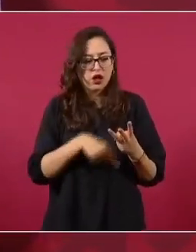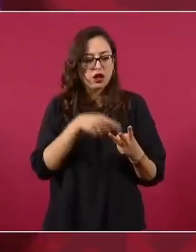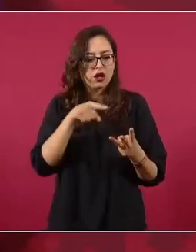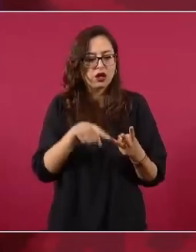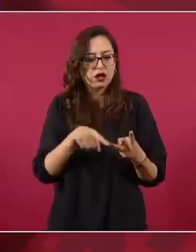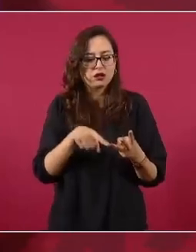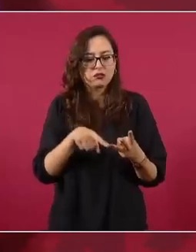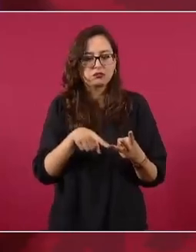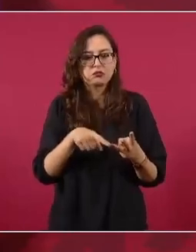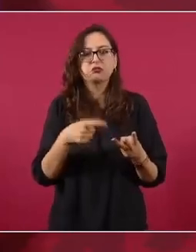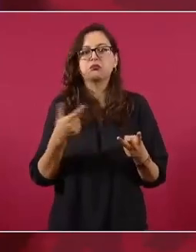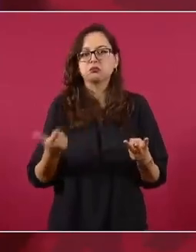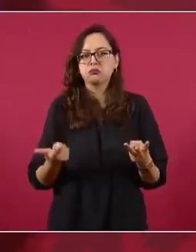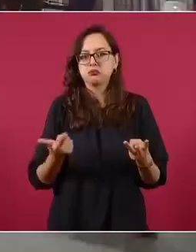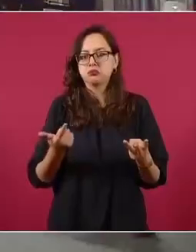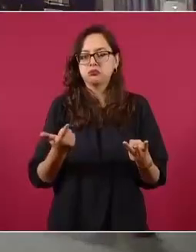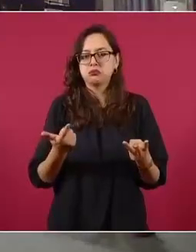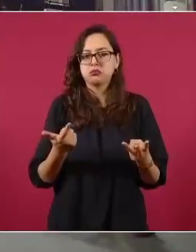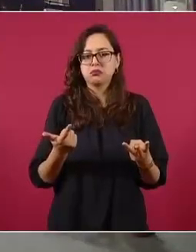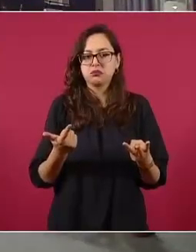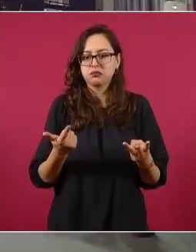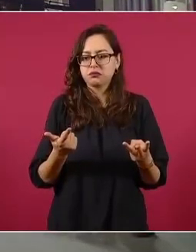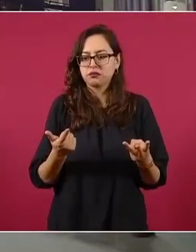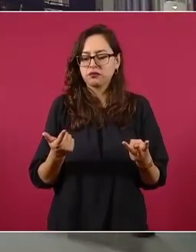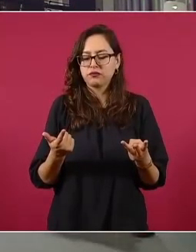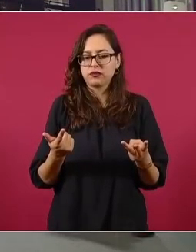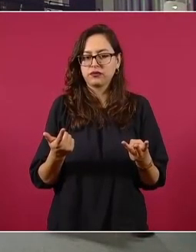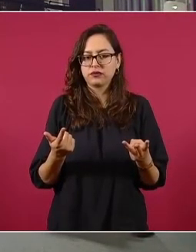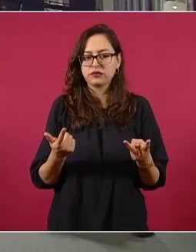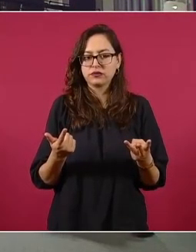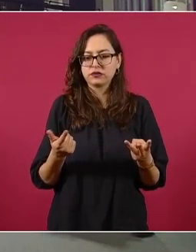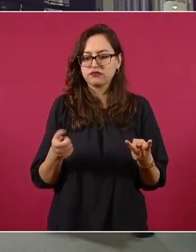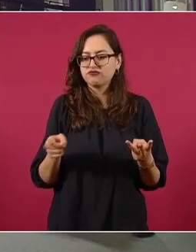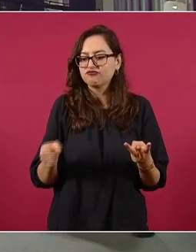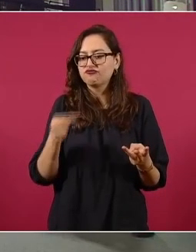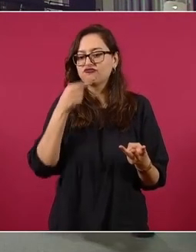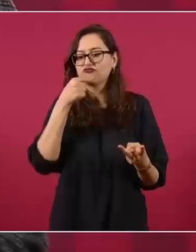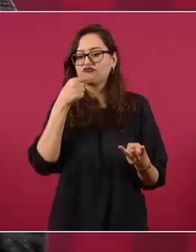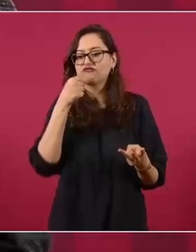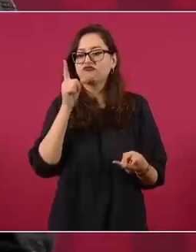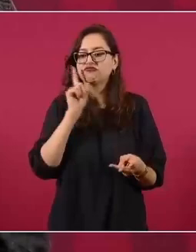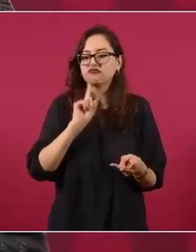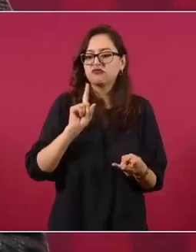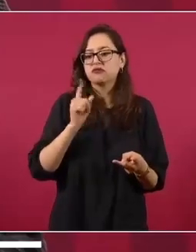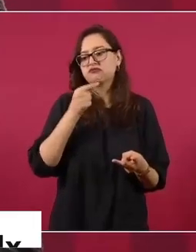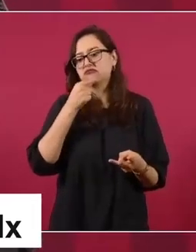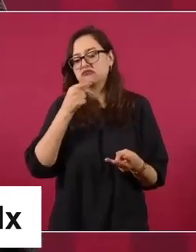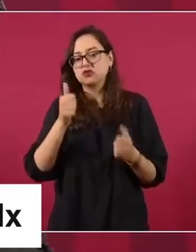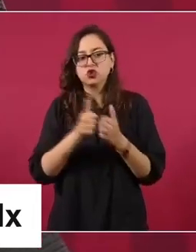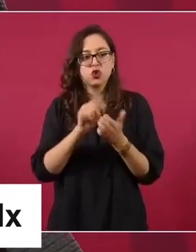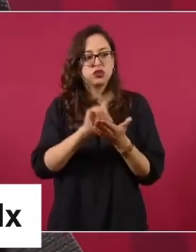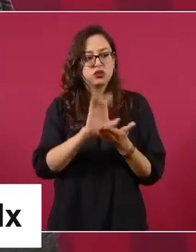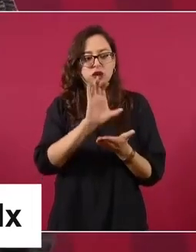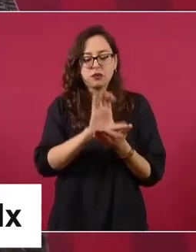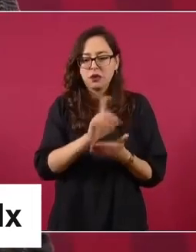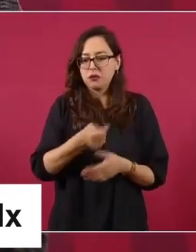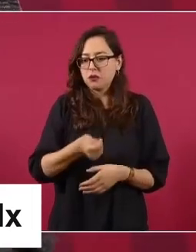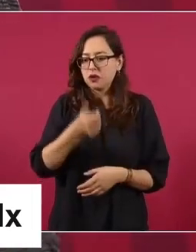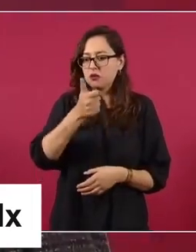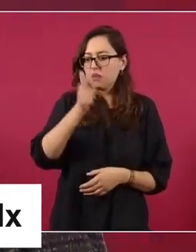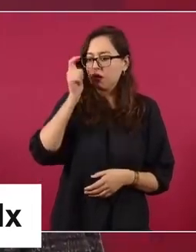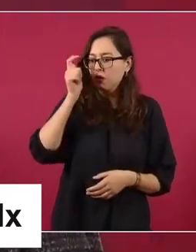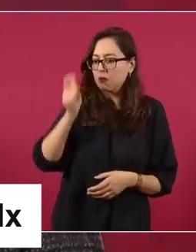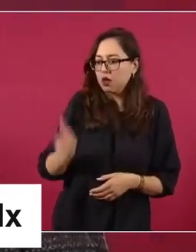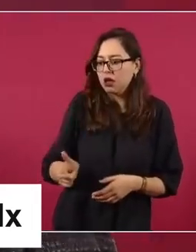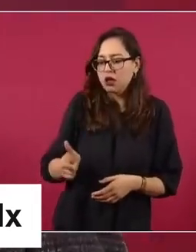que está recibiendo una pensión para una niña, para un niño con discapacidad que